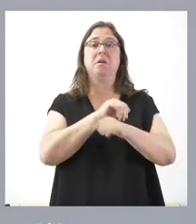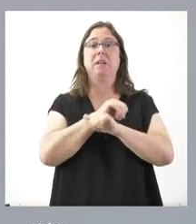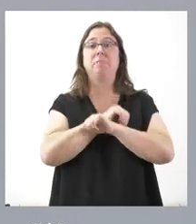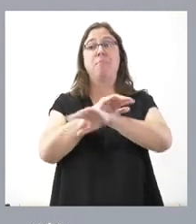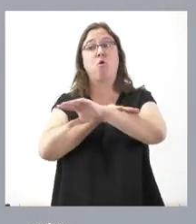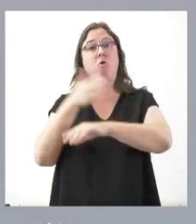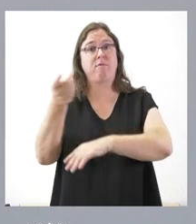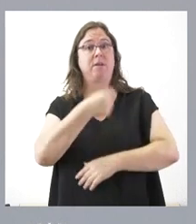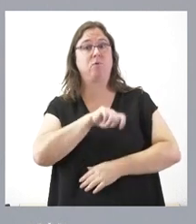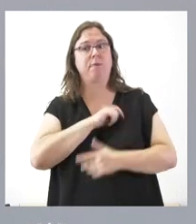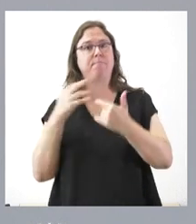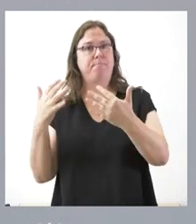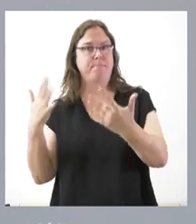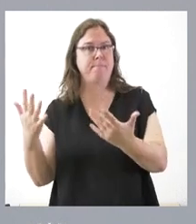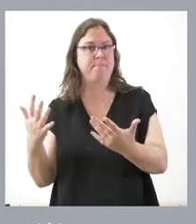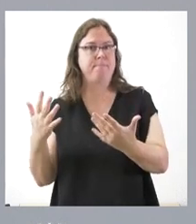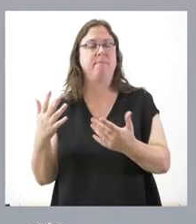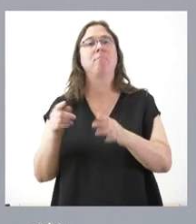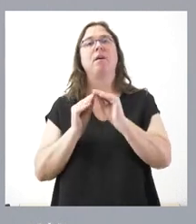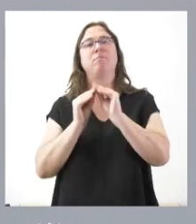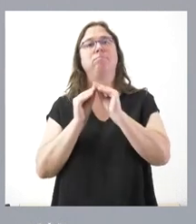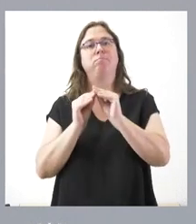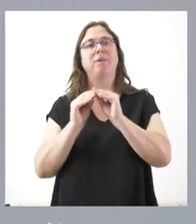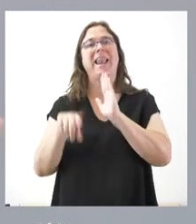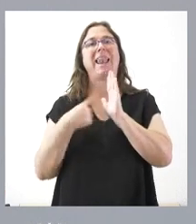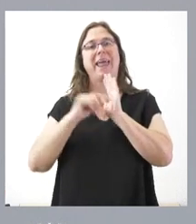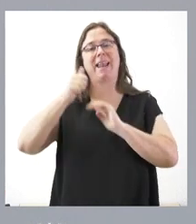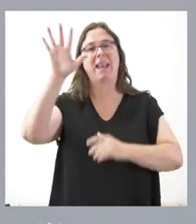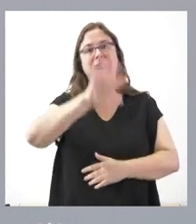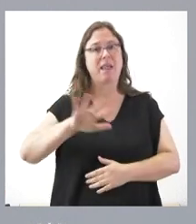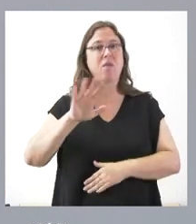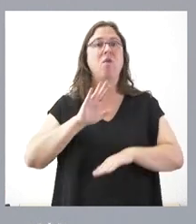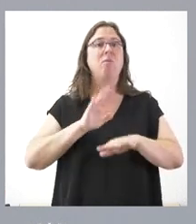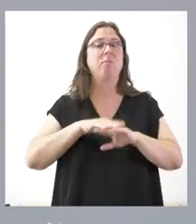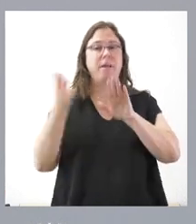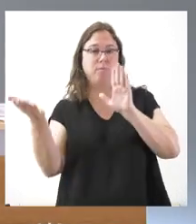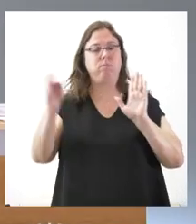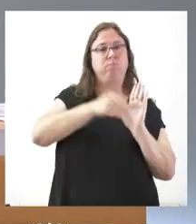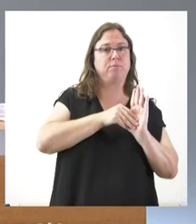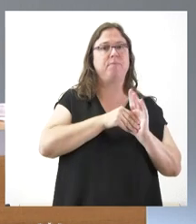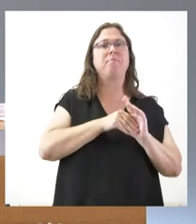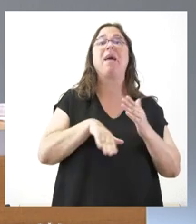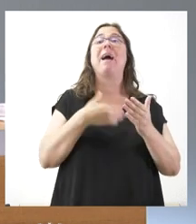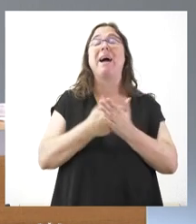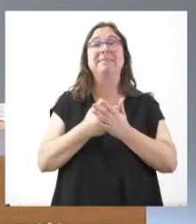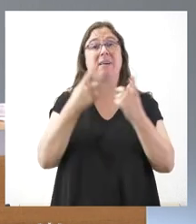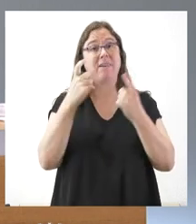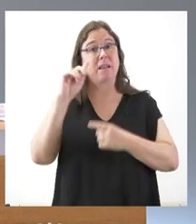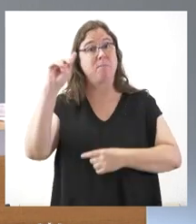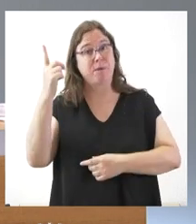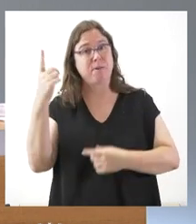Gobierno de España acelere los desarrollos de la ley nacional para poder transponerla. O sea, que hasta que no esté desarrollada